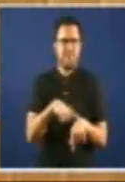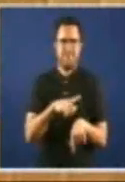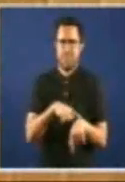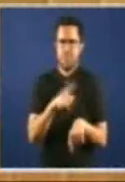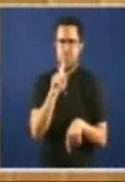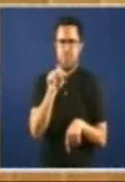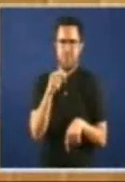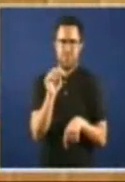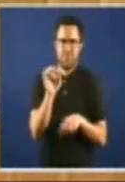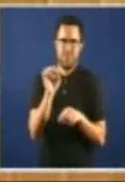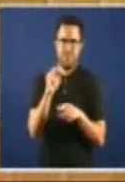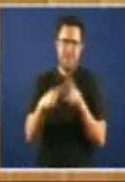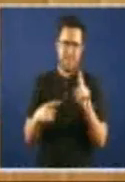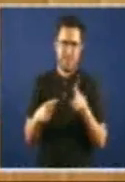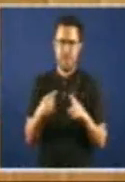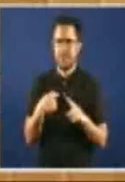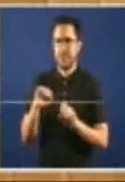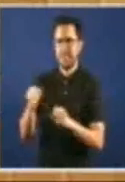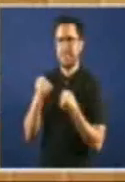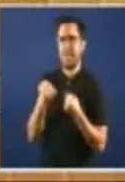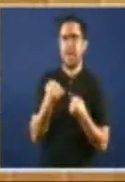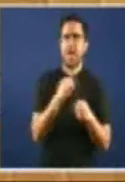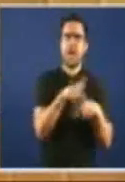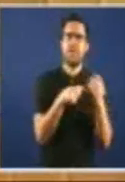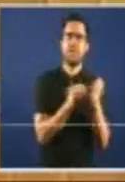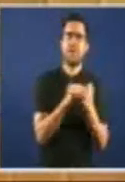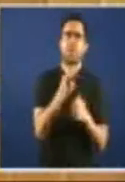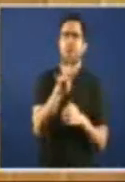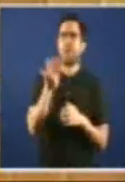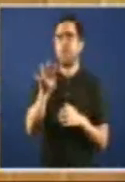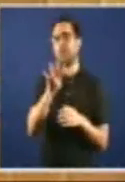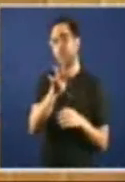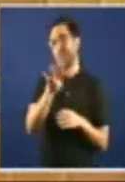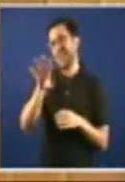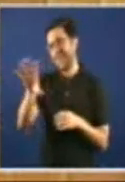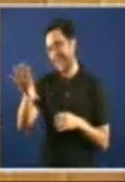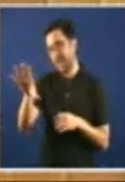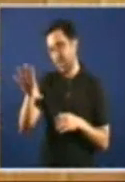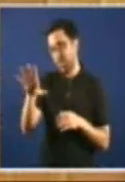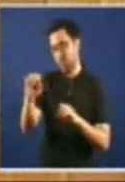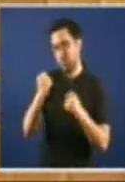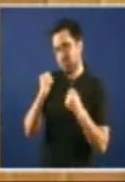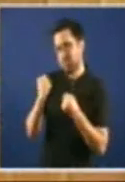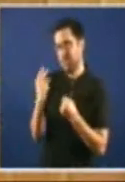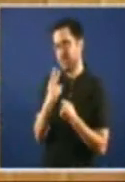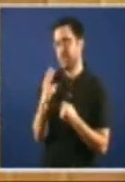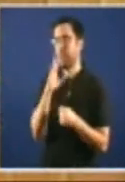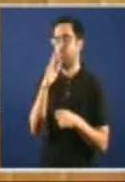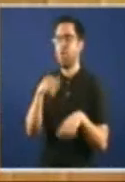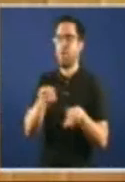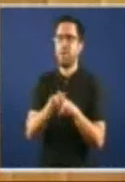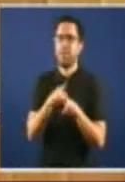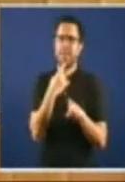A emenda 44 E a emenda 45 Da Alternativa Galega A emenda 44 Os poderes Públicos